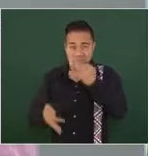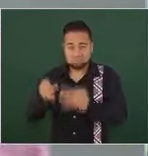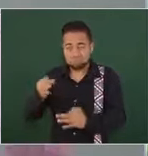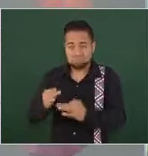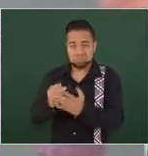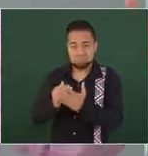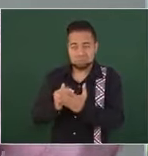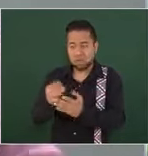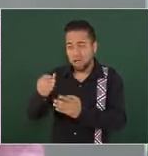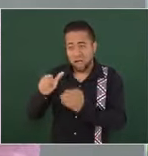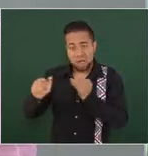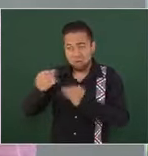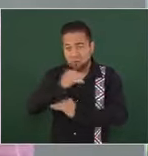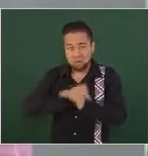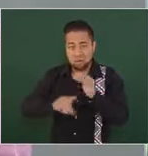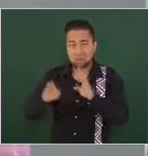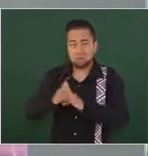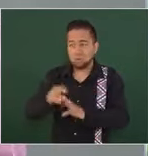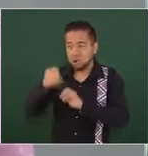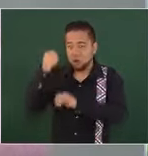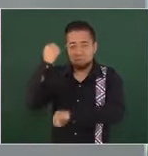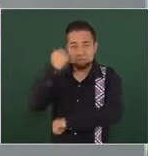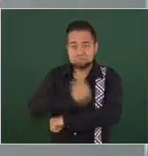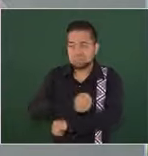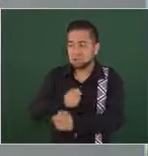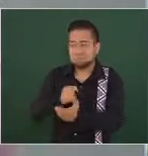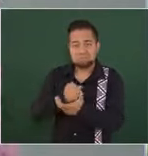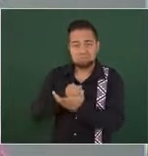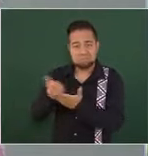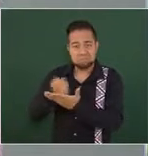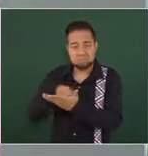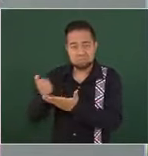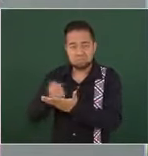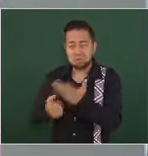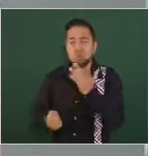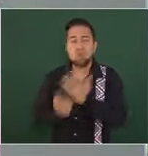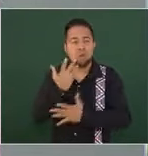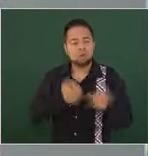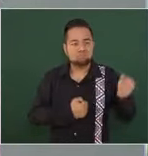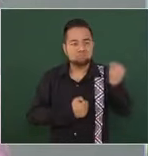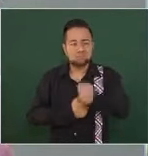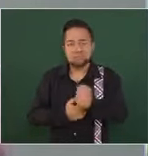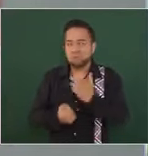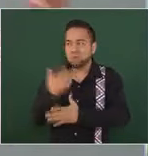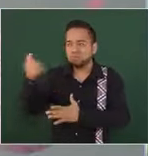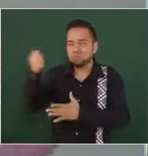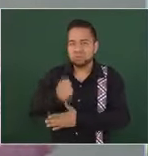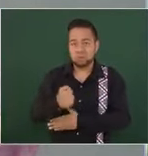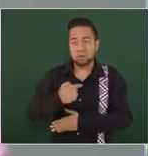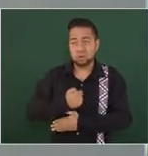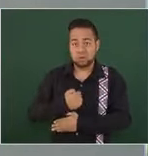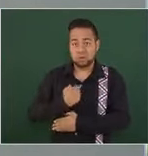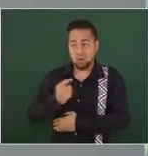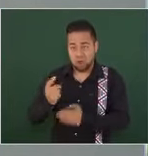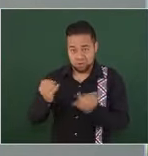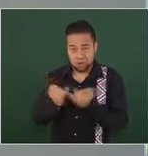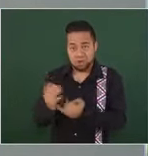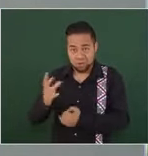los despidió a todos y propuso a otros yo no iba a hacer eso